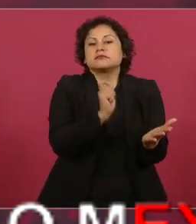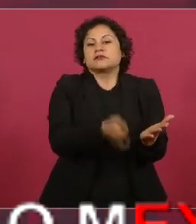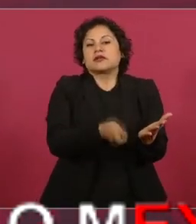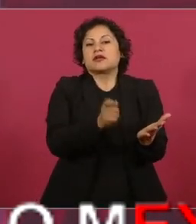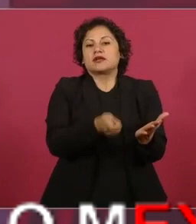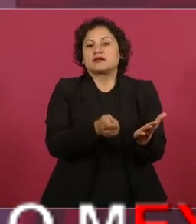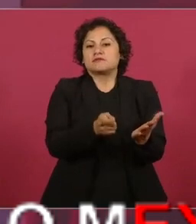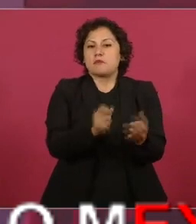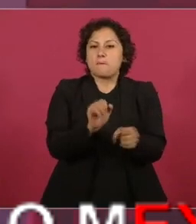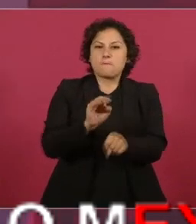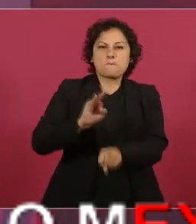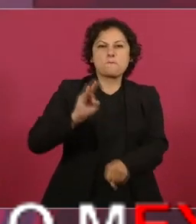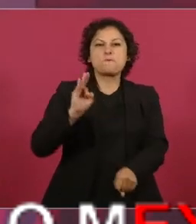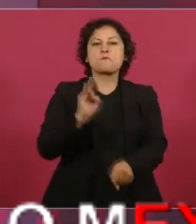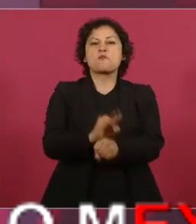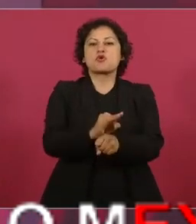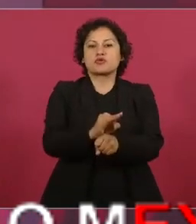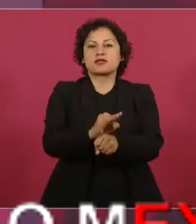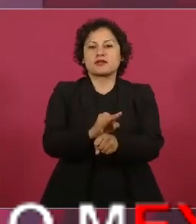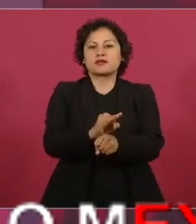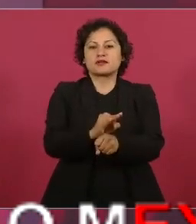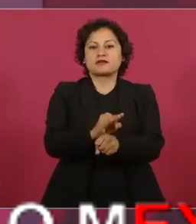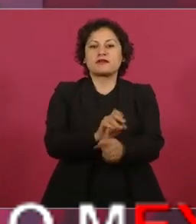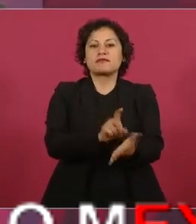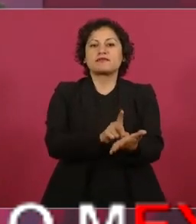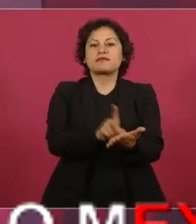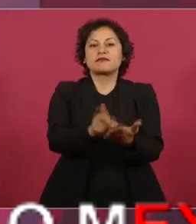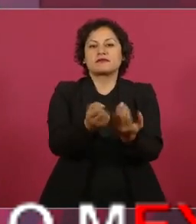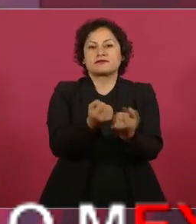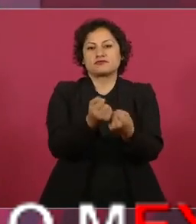mundo los derechos los sociales